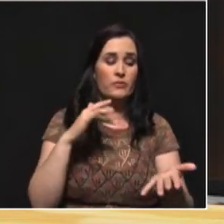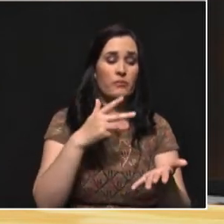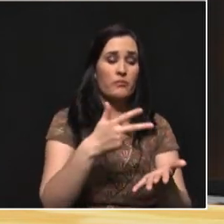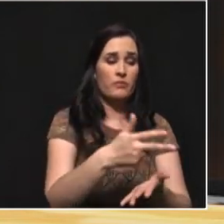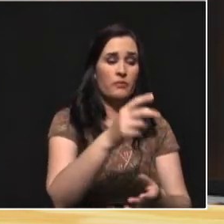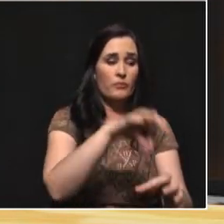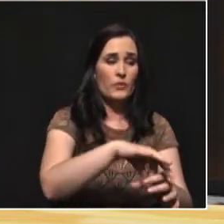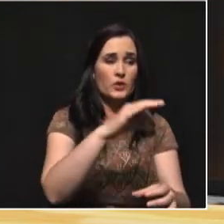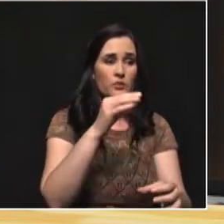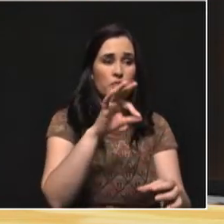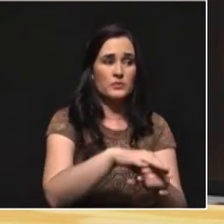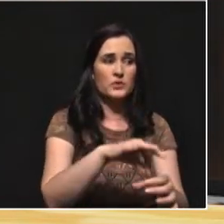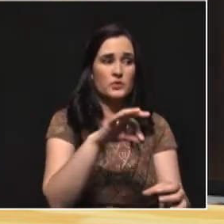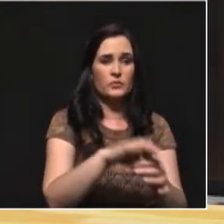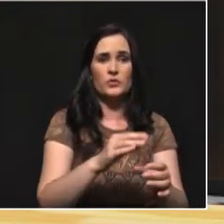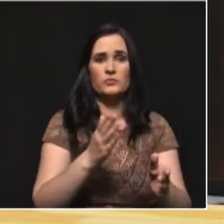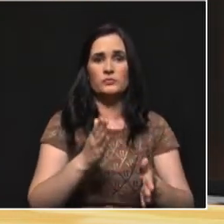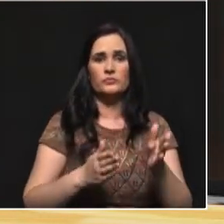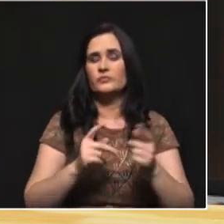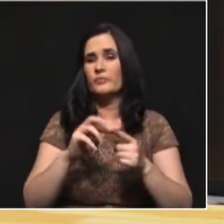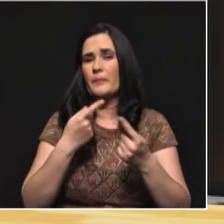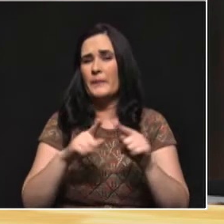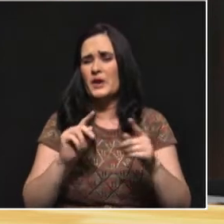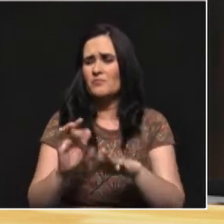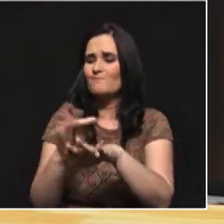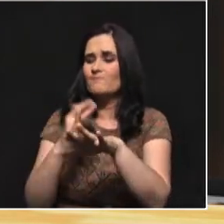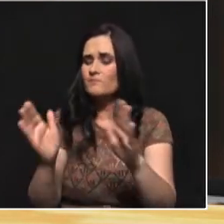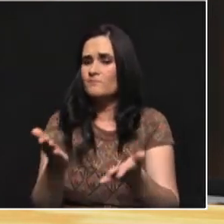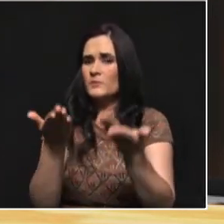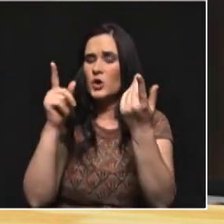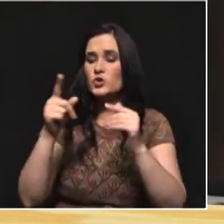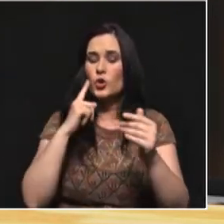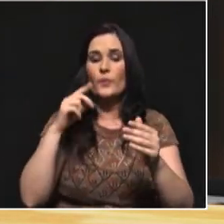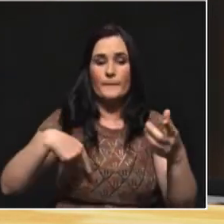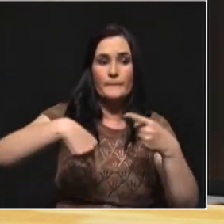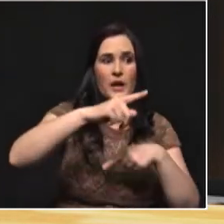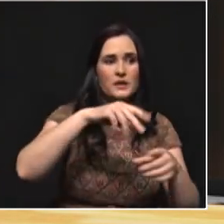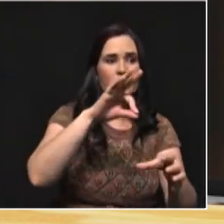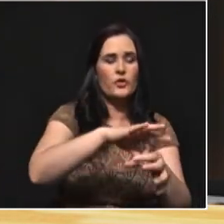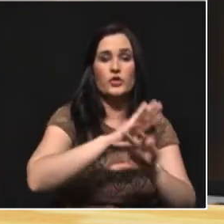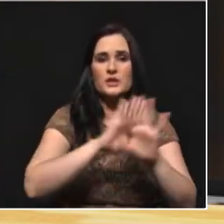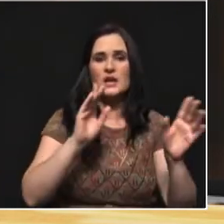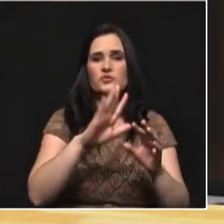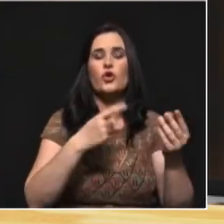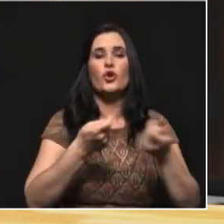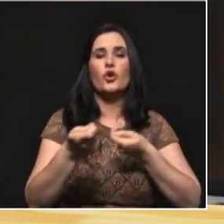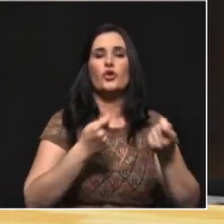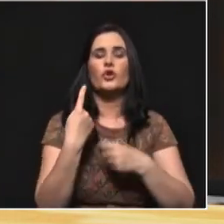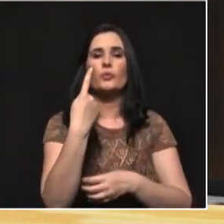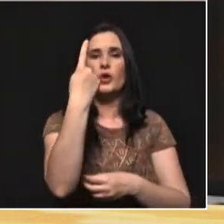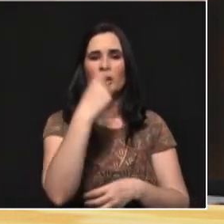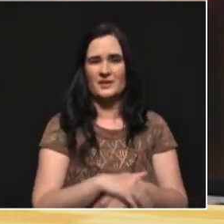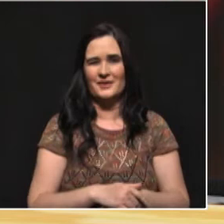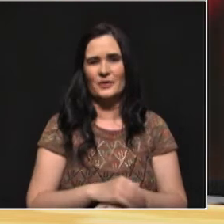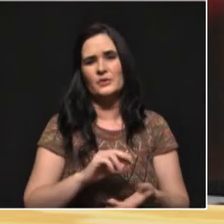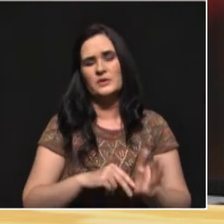qué va a estimular? Simplemente salga a votar y sea controlado por las estructuras políticas. Entonces considero